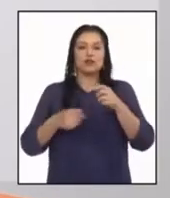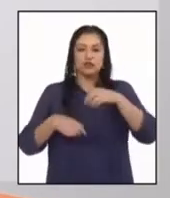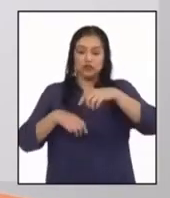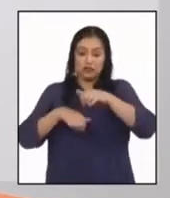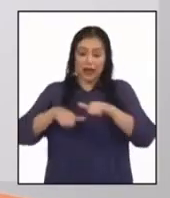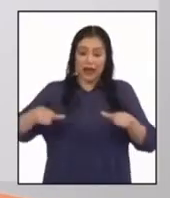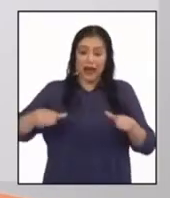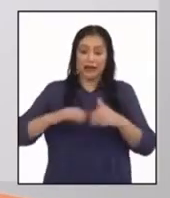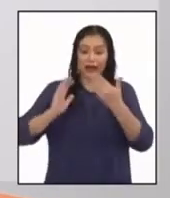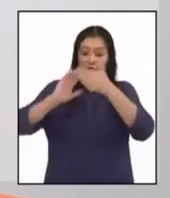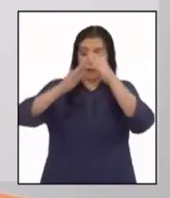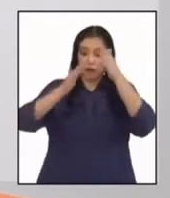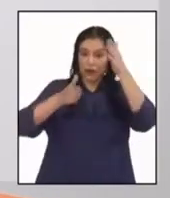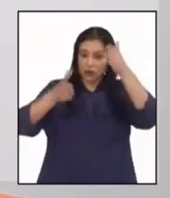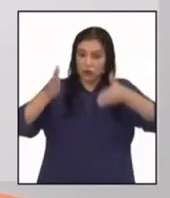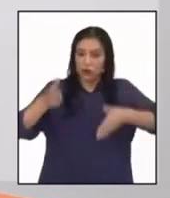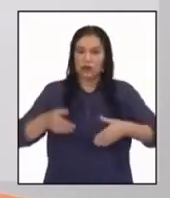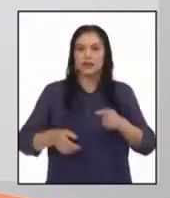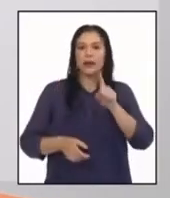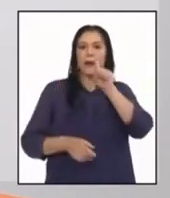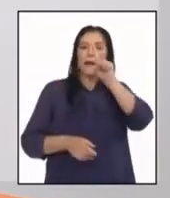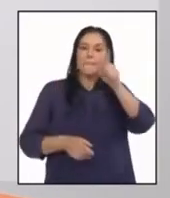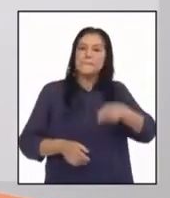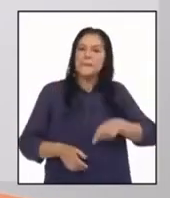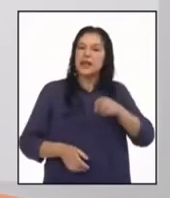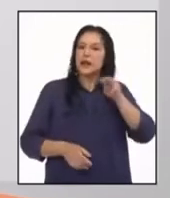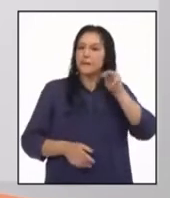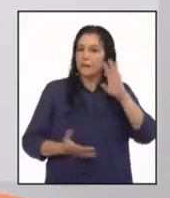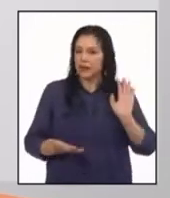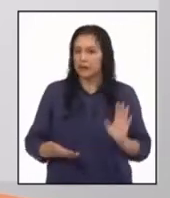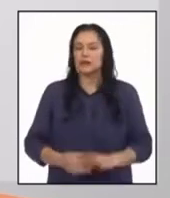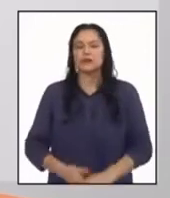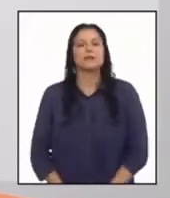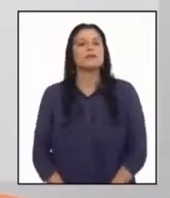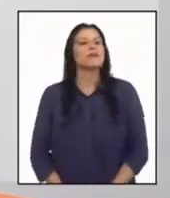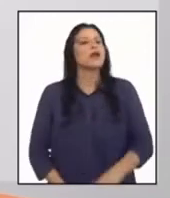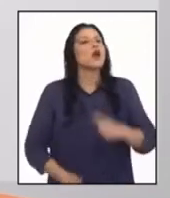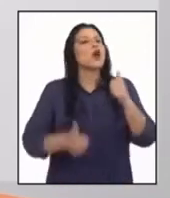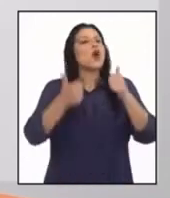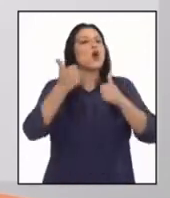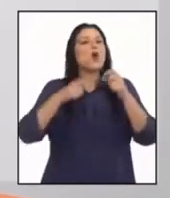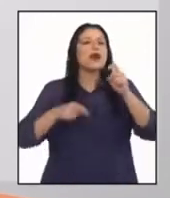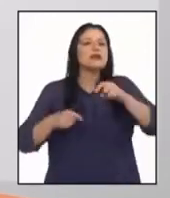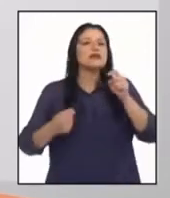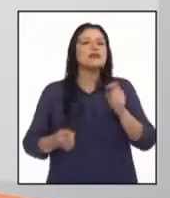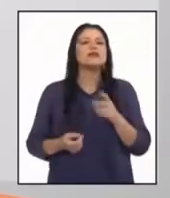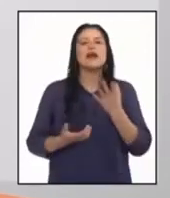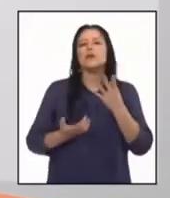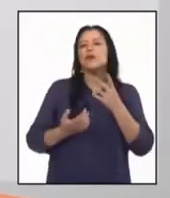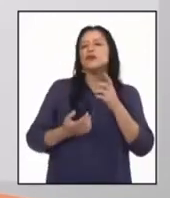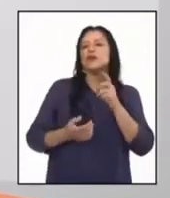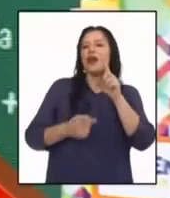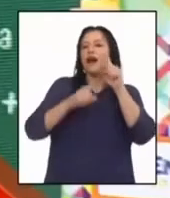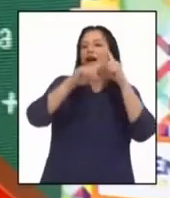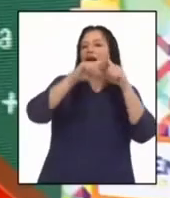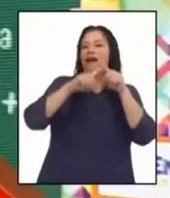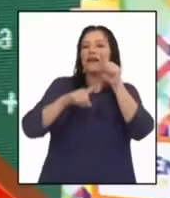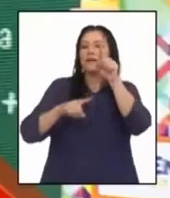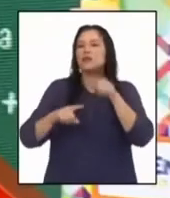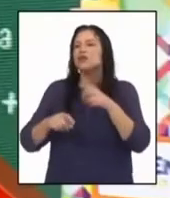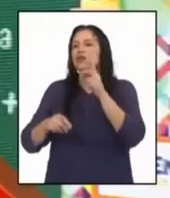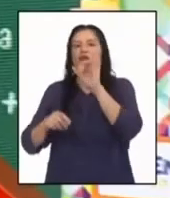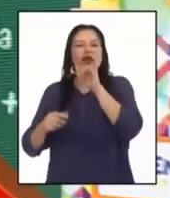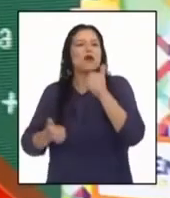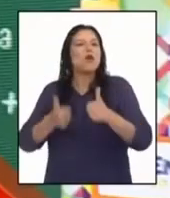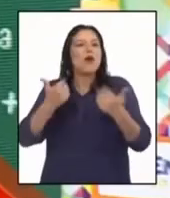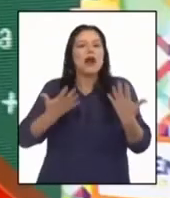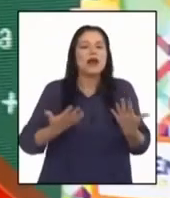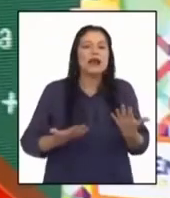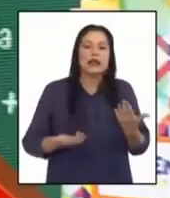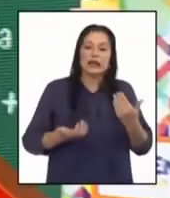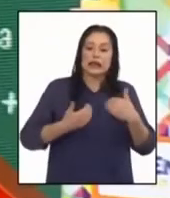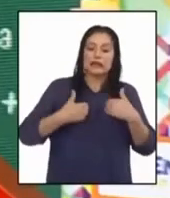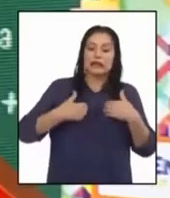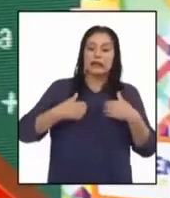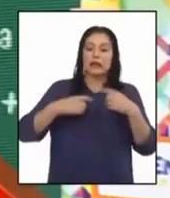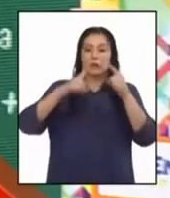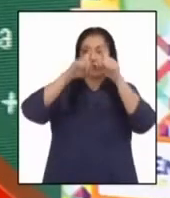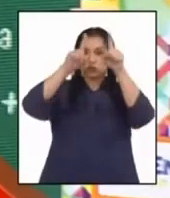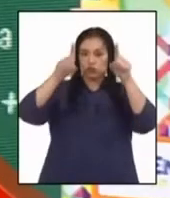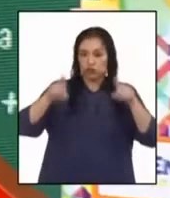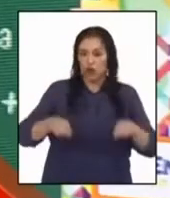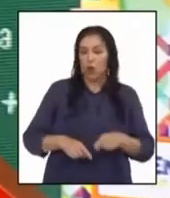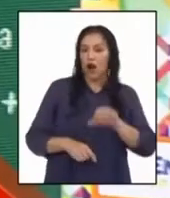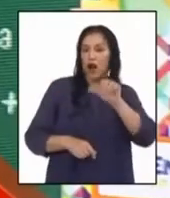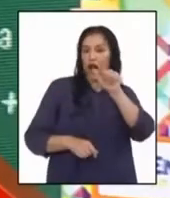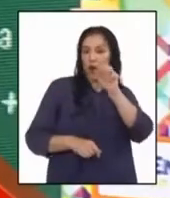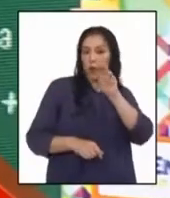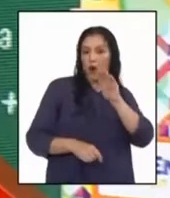toda la comunidad tiene mil metros de longitud, ¿cuál debería ser la escala a utilizar? Dado que disponemos de una hoja tamaño